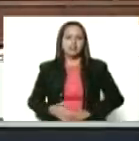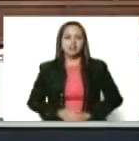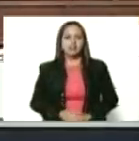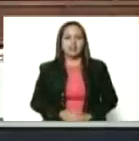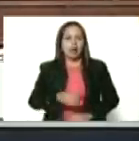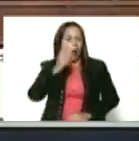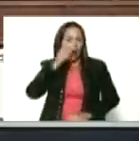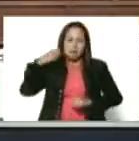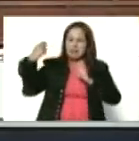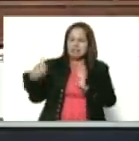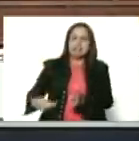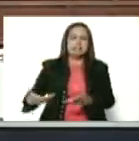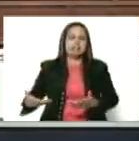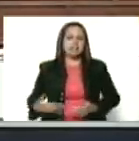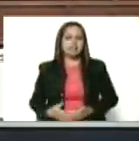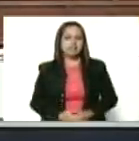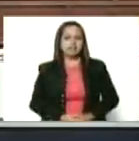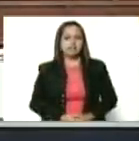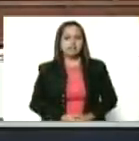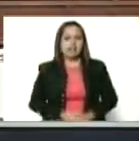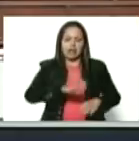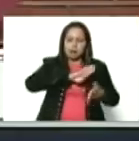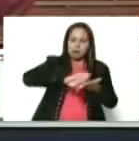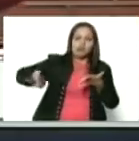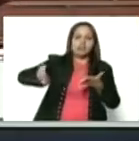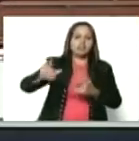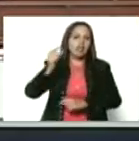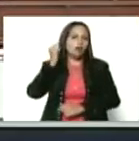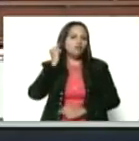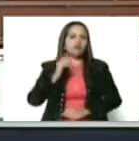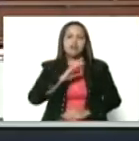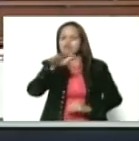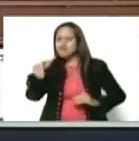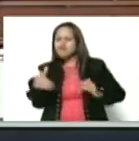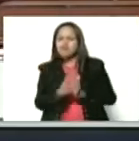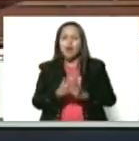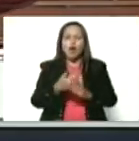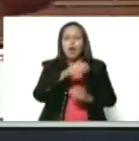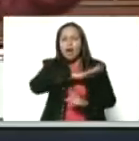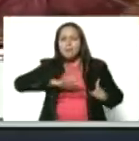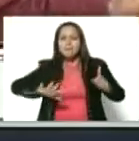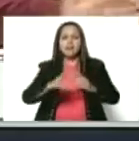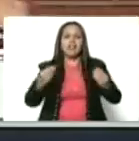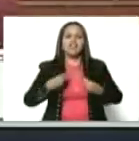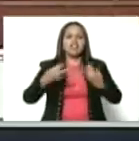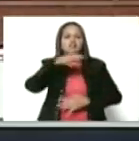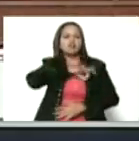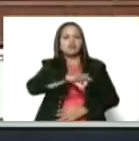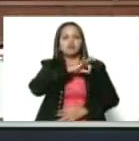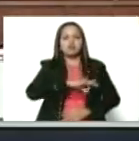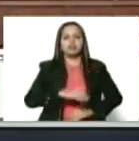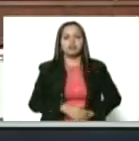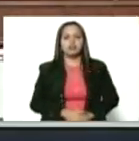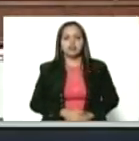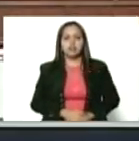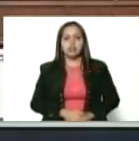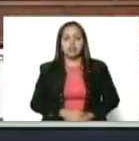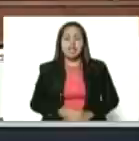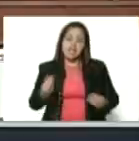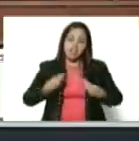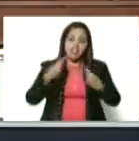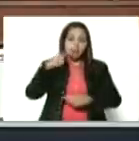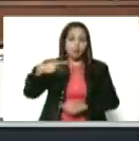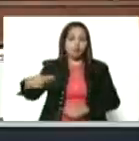discriminatoria, machista, excluyente de la mujer en todos los ámbitos de la vida social, de la vida política.